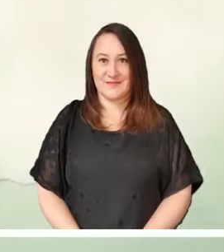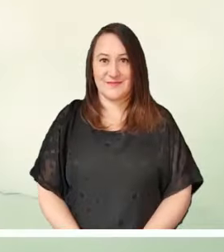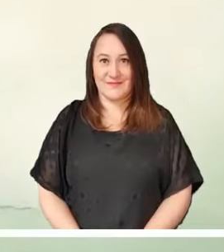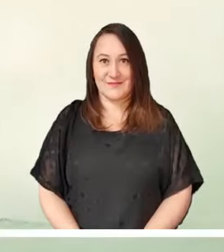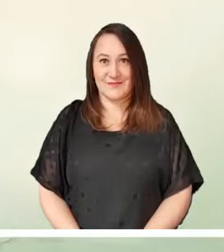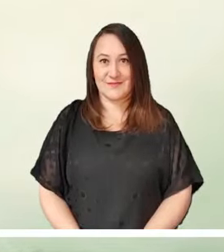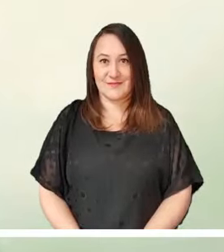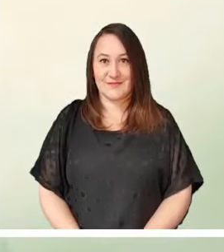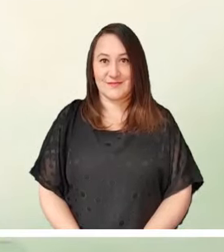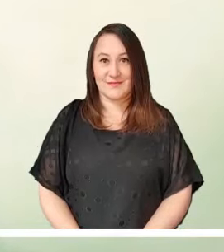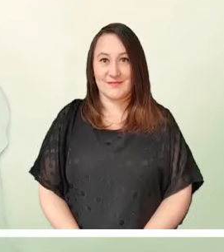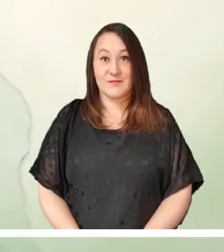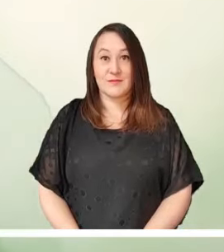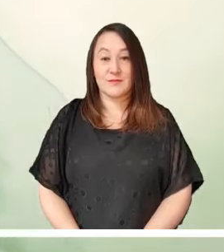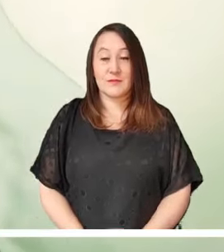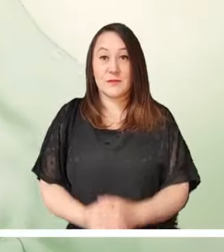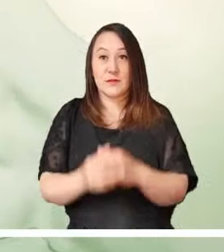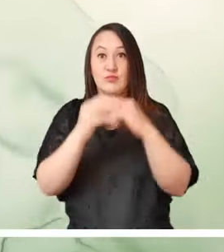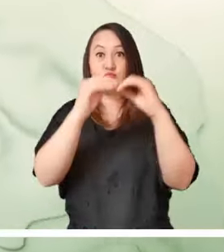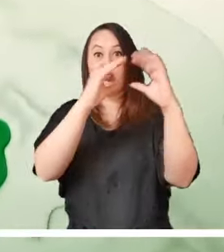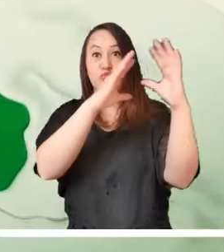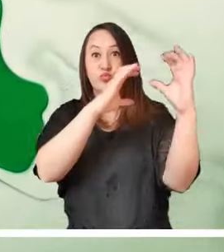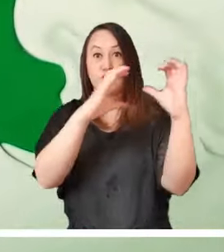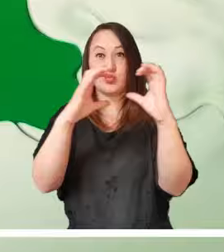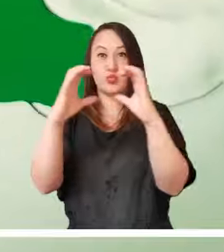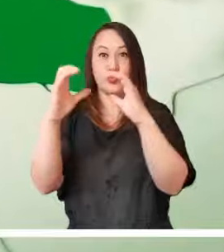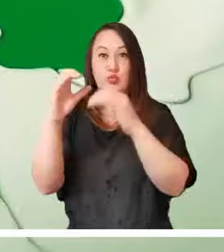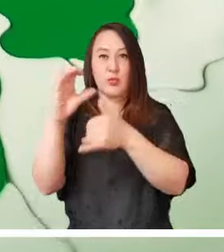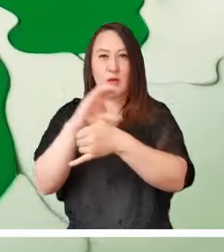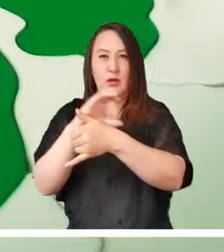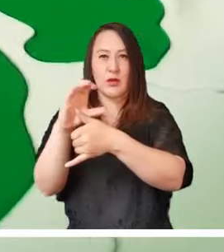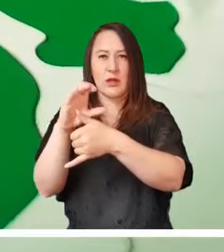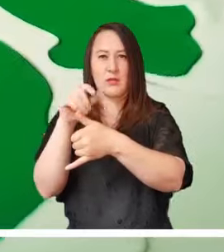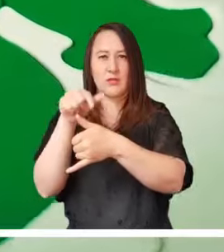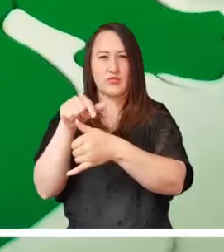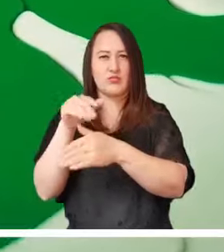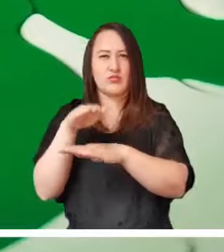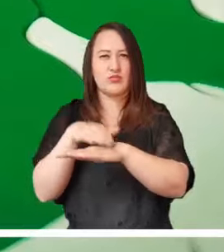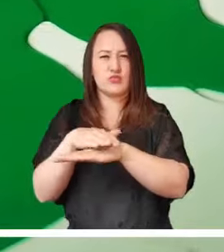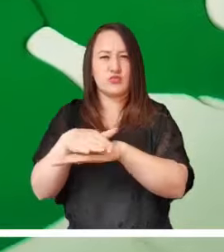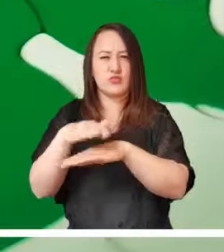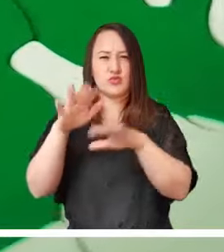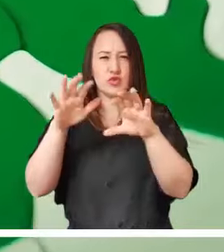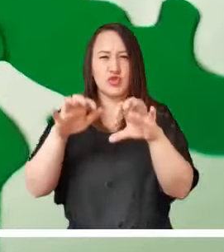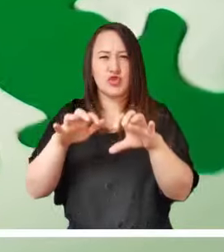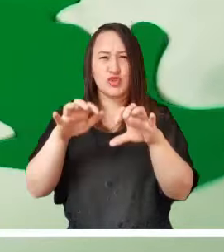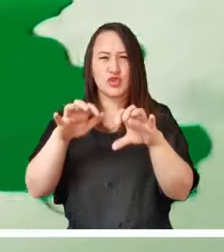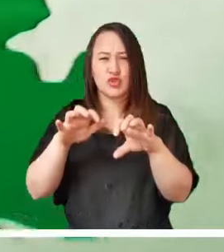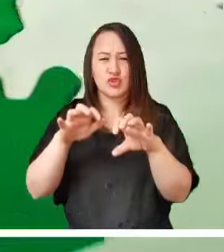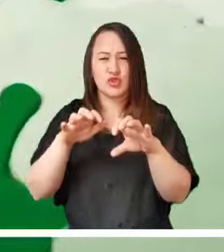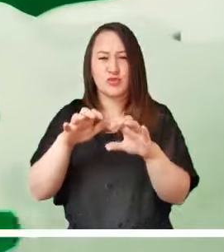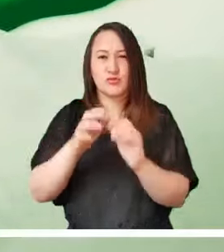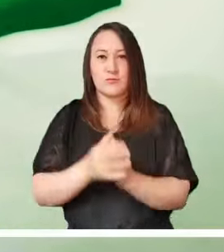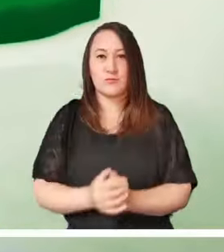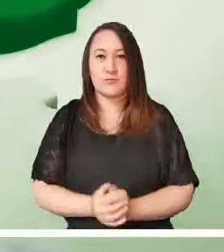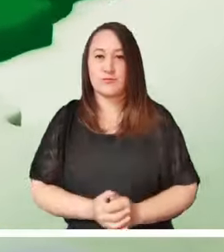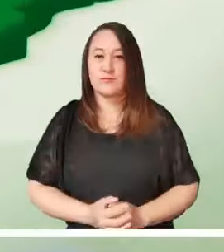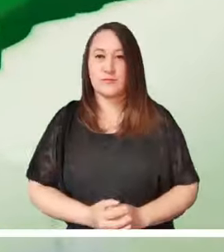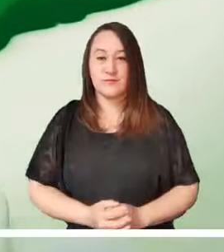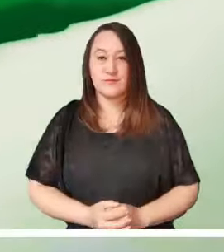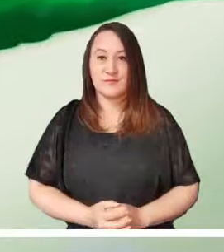La presencia parcial de nubes sobre el Caribe podría provocar una tarde con lluvias de variada intensidad.